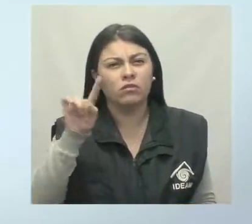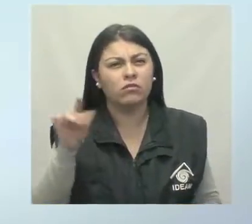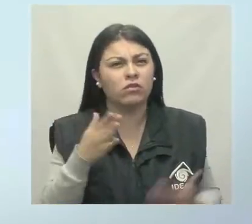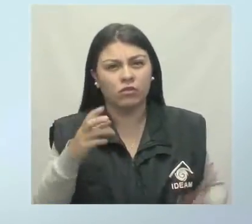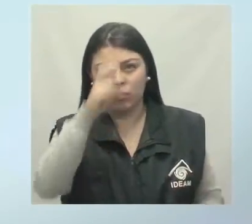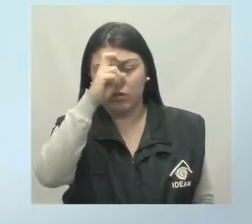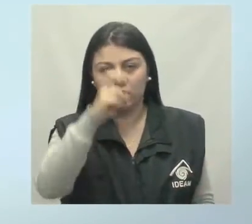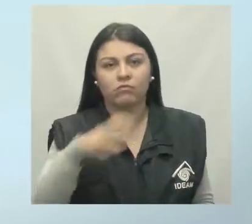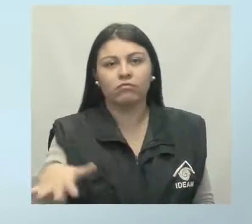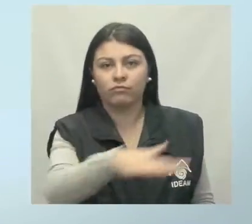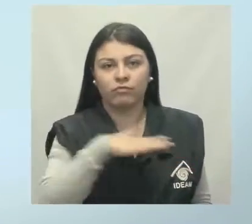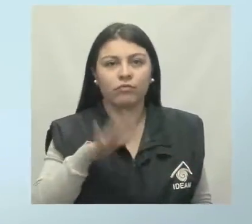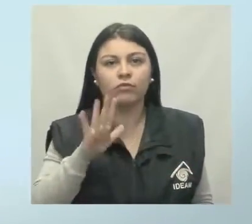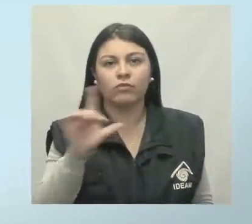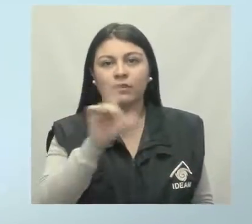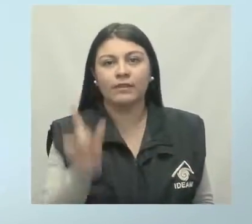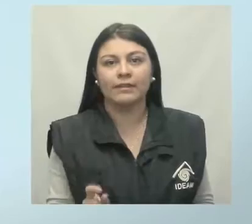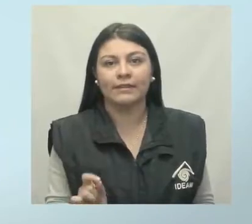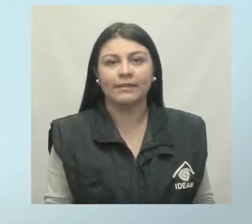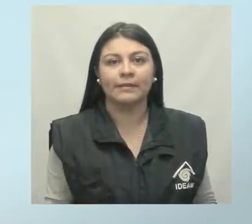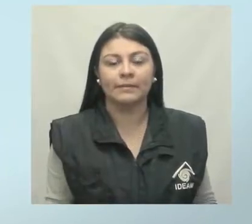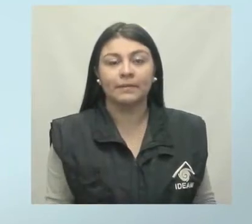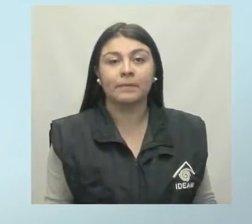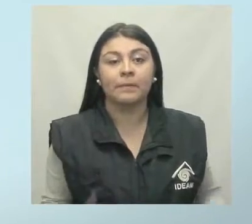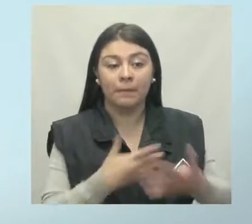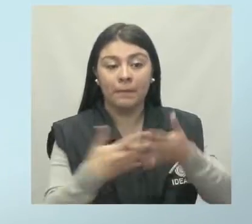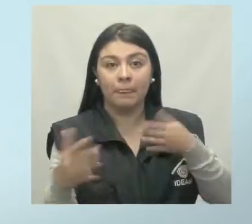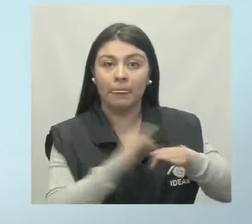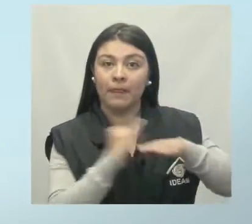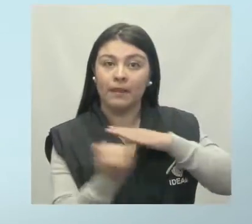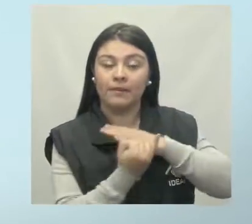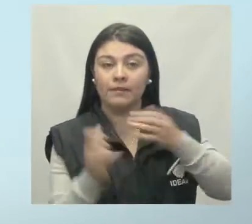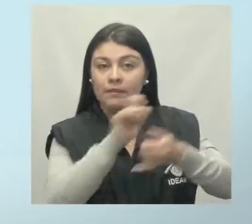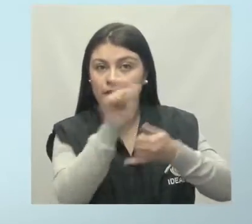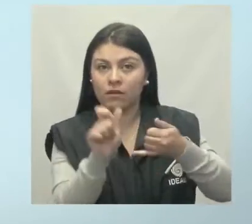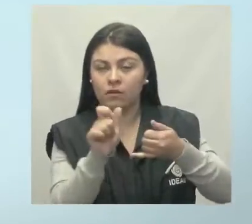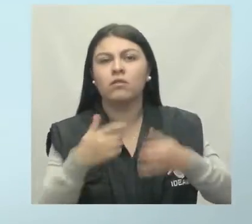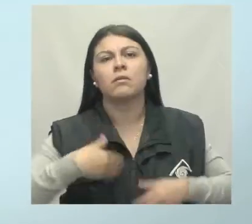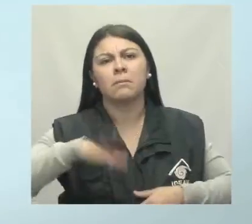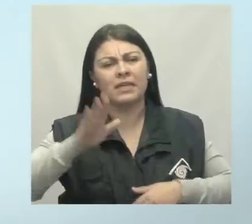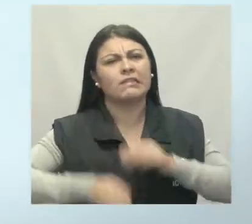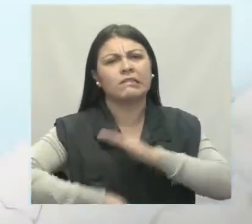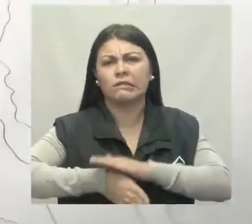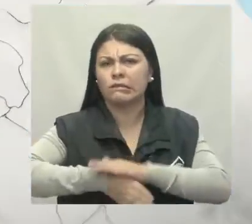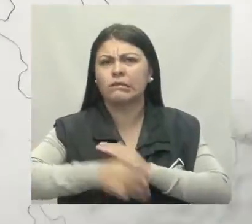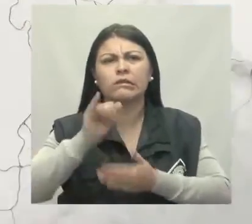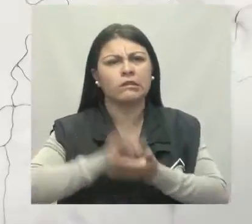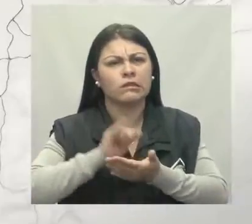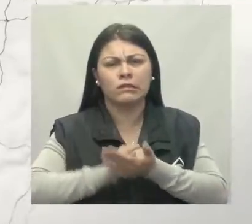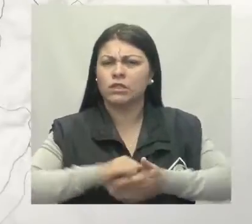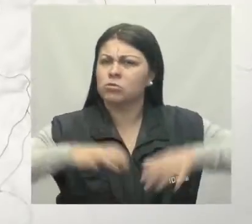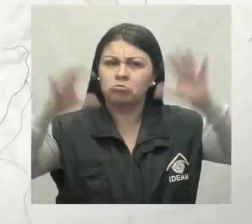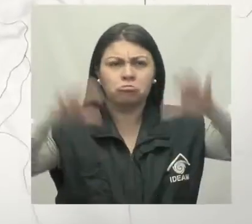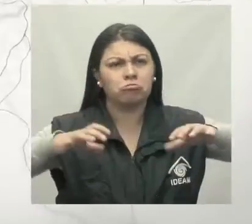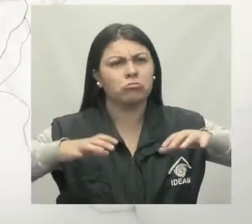Cesar. En nuestras islas se espera que continúe el tiempo seco con cielo bien despejado.